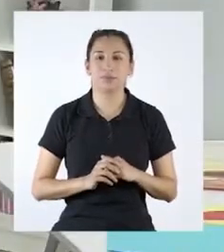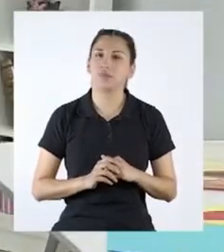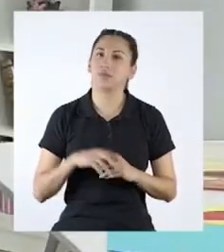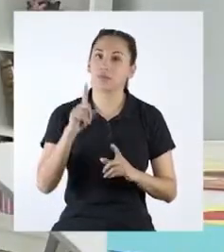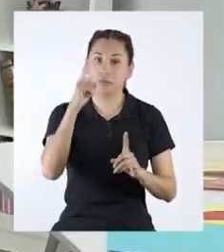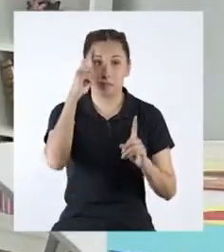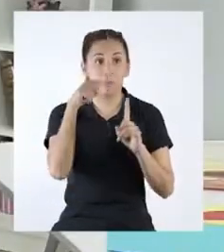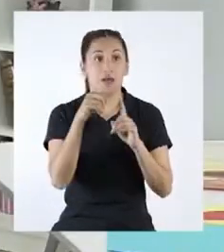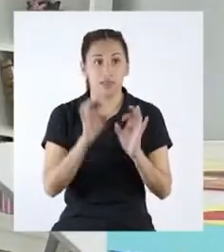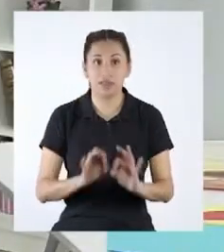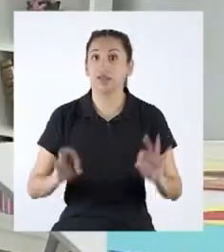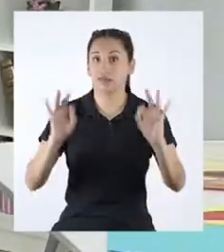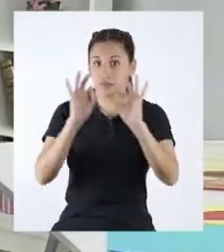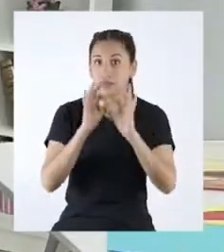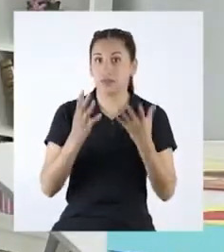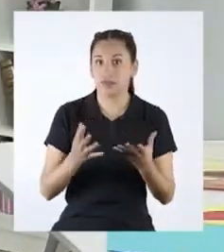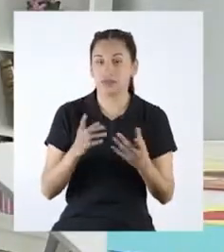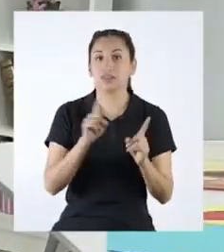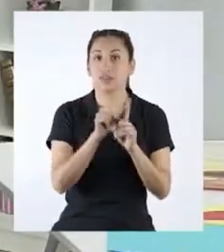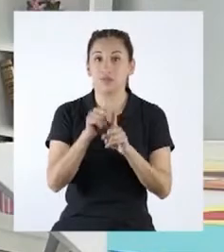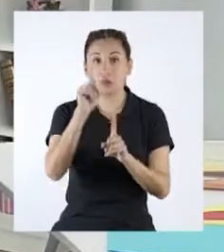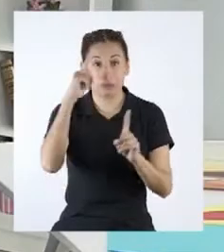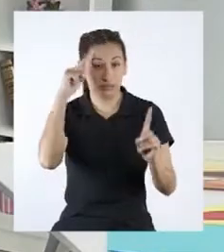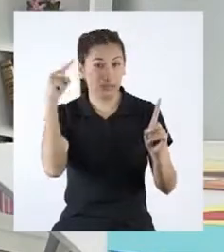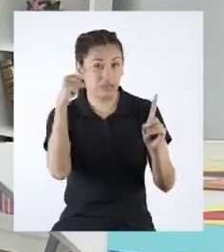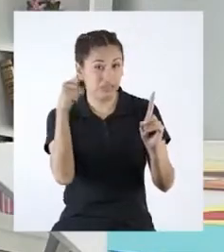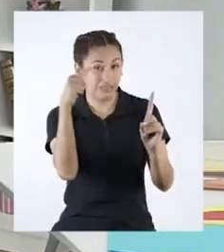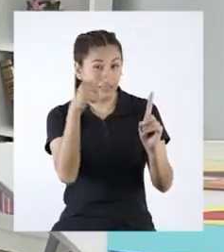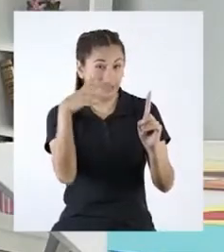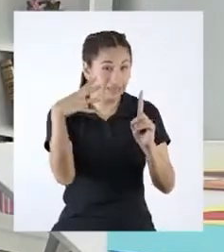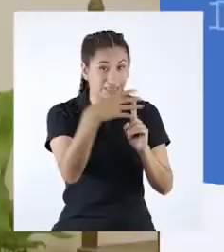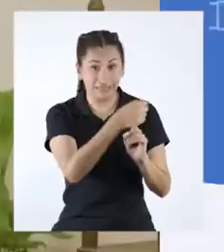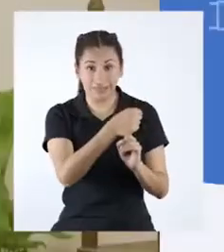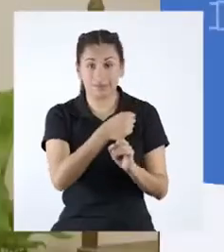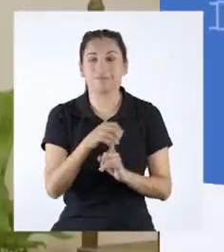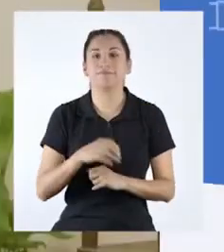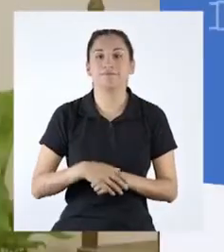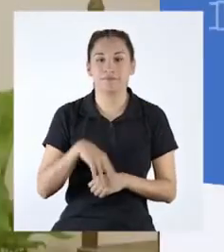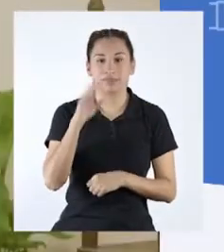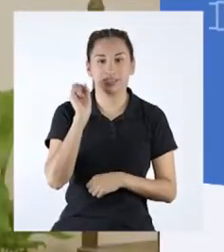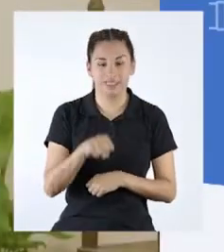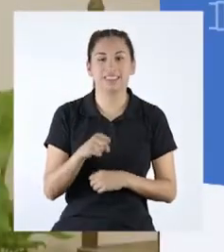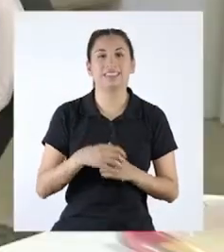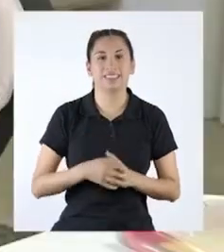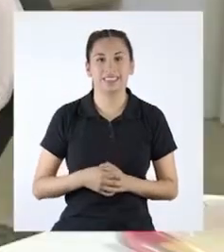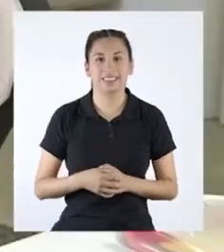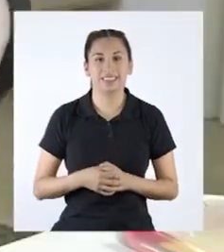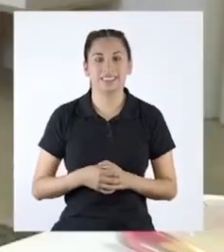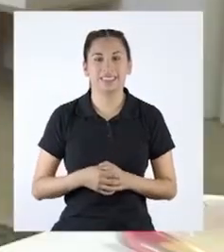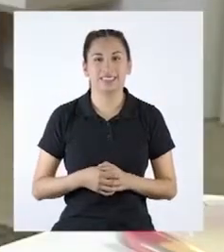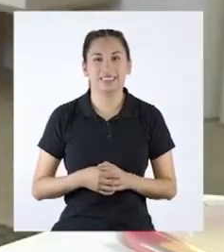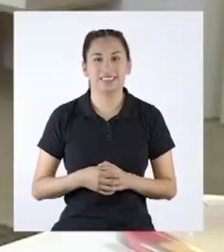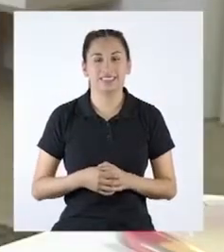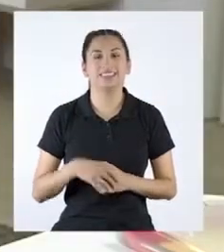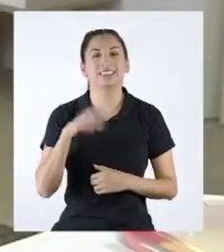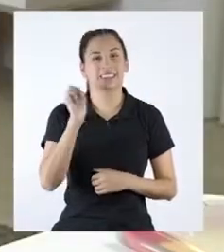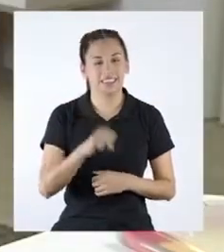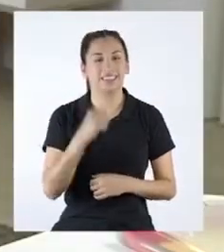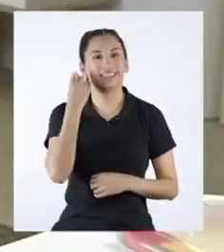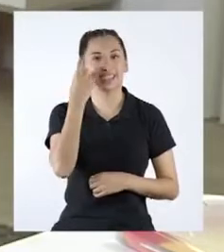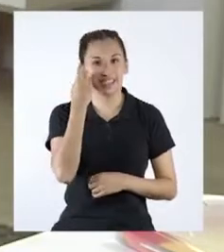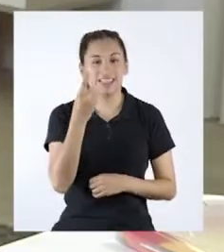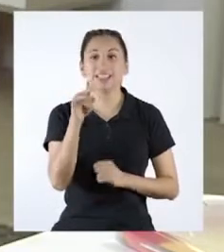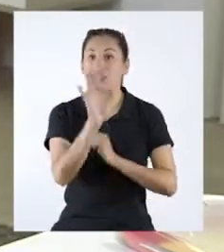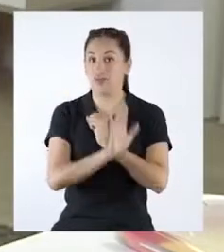ideales, lo que significa que también será un reto alcanzarlas. Se intenta. Sí,